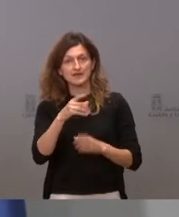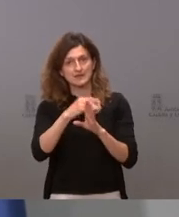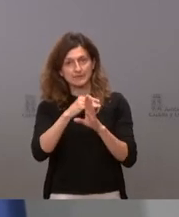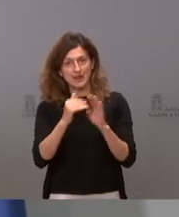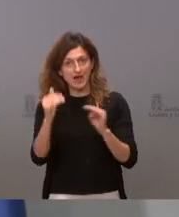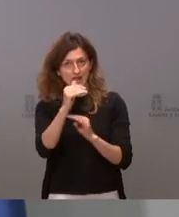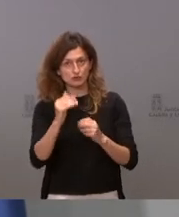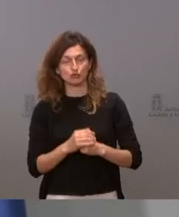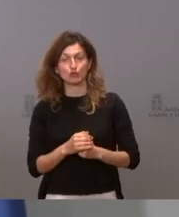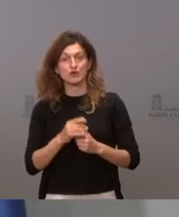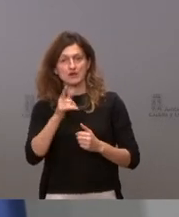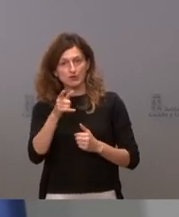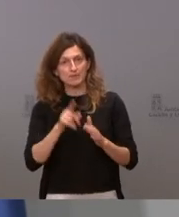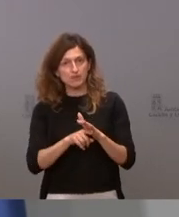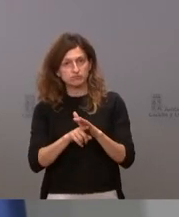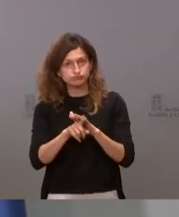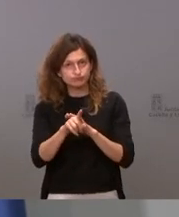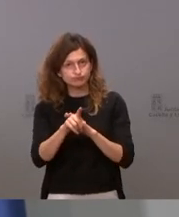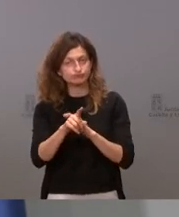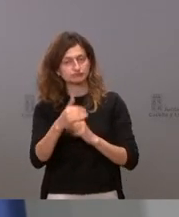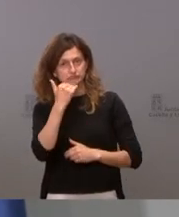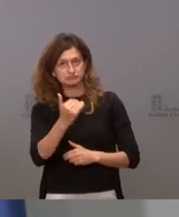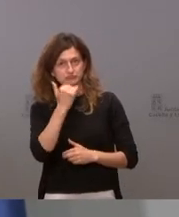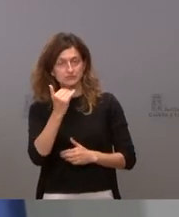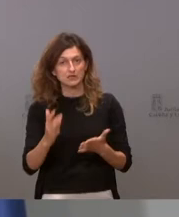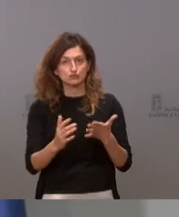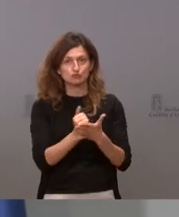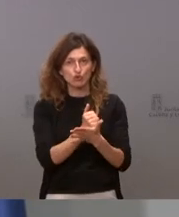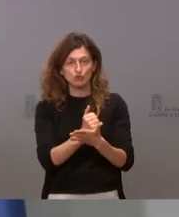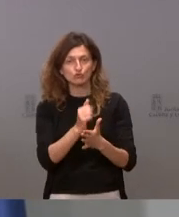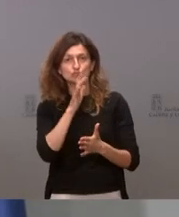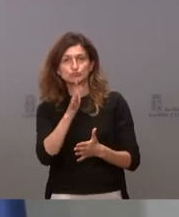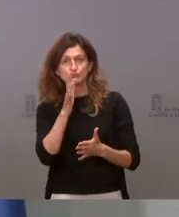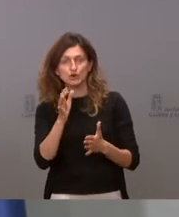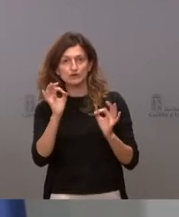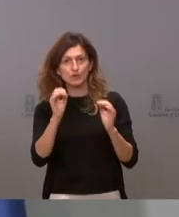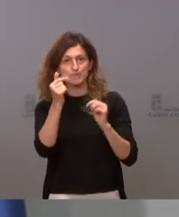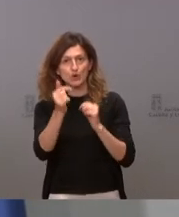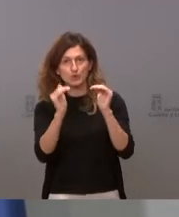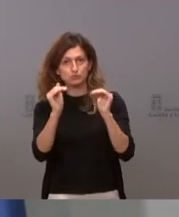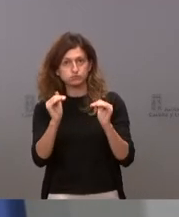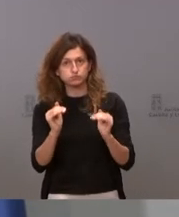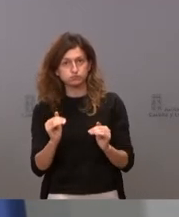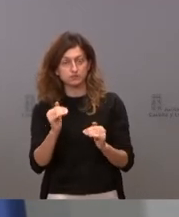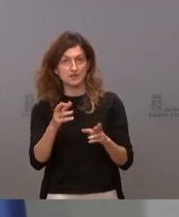altos. Está evolucionando de manera bastante razonable. Todos ellos están descendiendo y esperamos